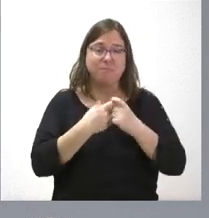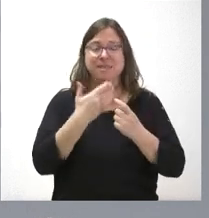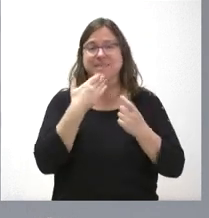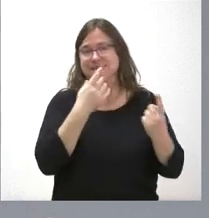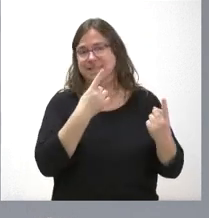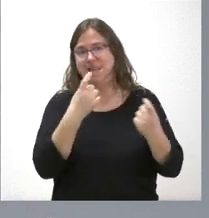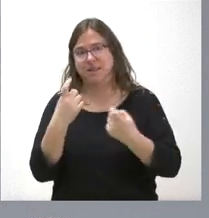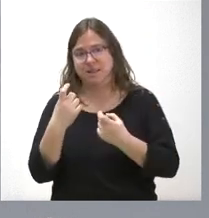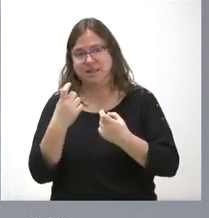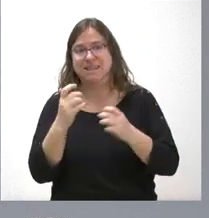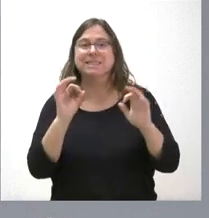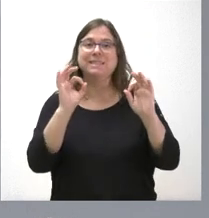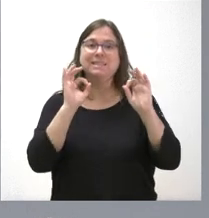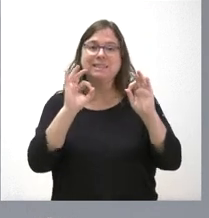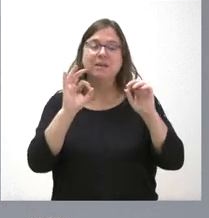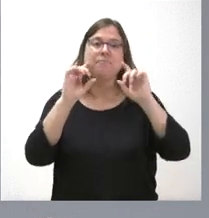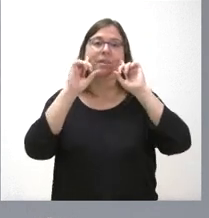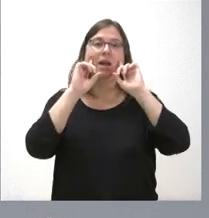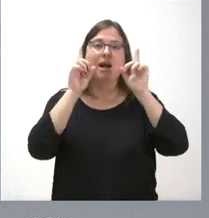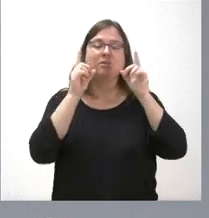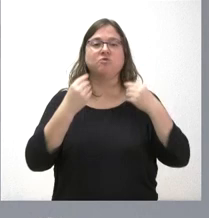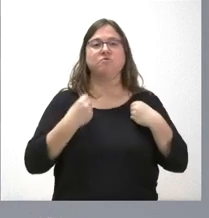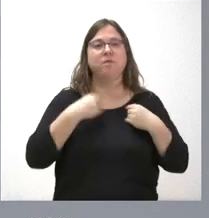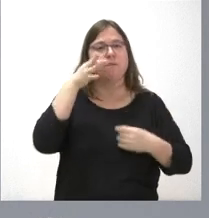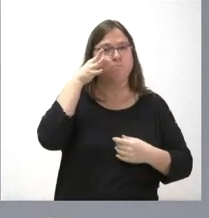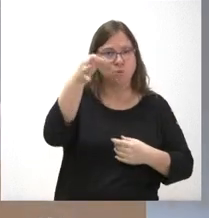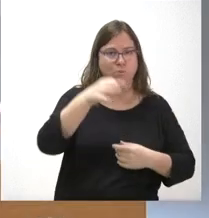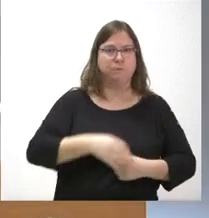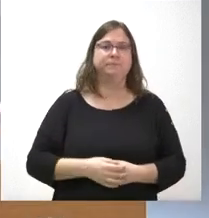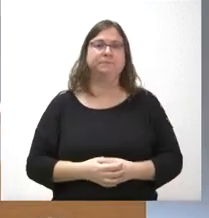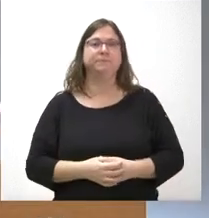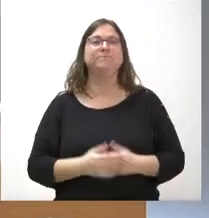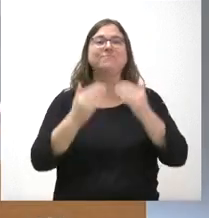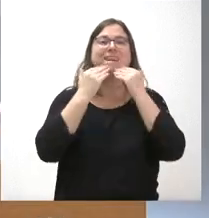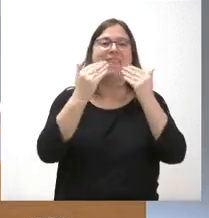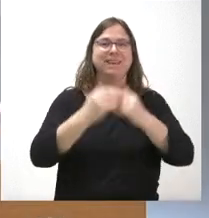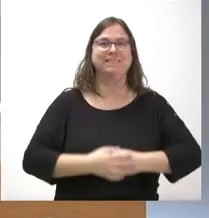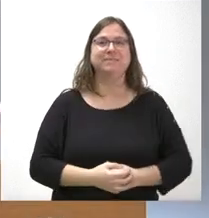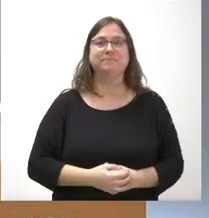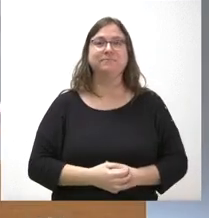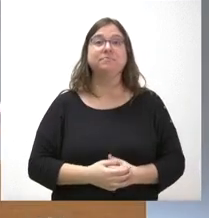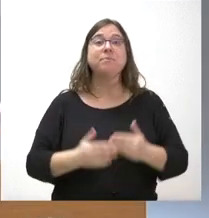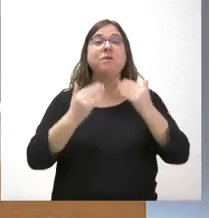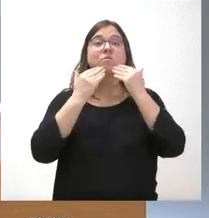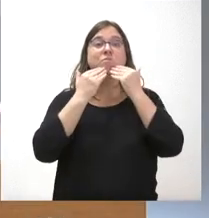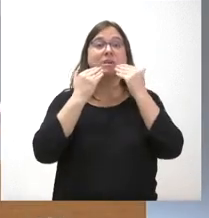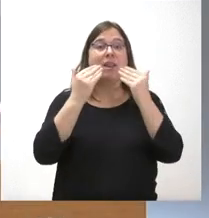necesitar, especialmente también las que viven en el mundo rural. Gracias. Muchas gracias,